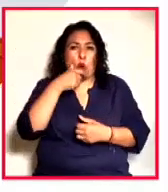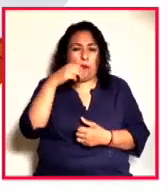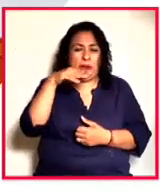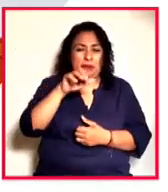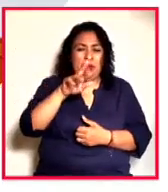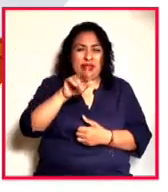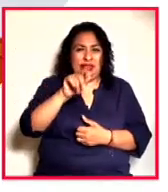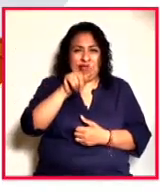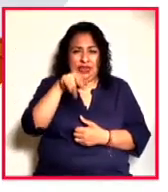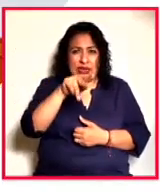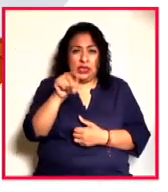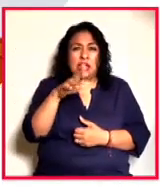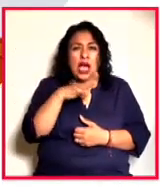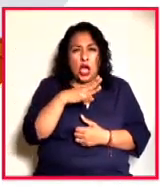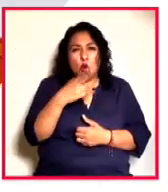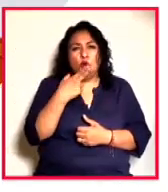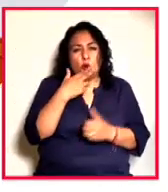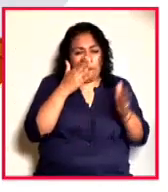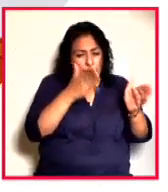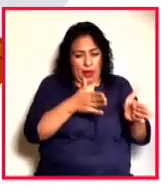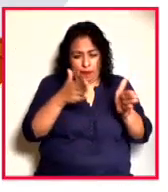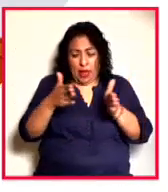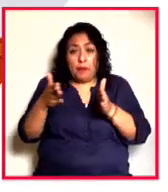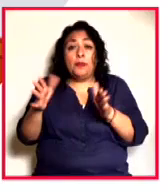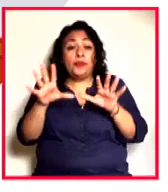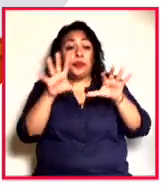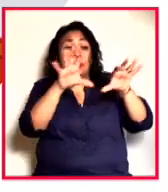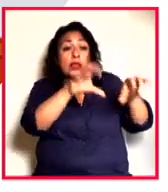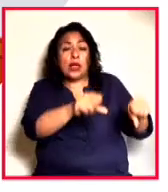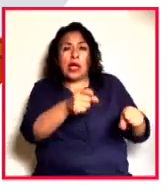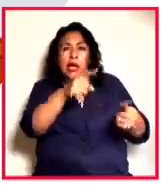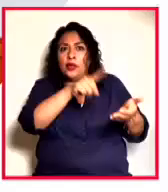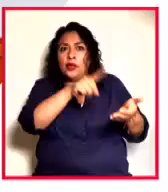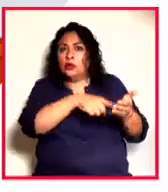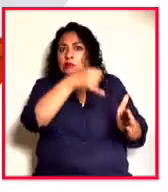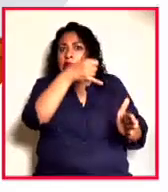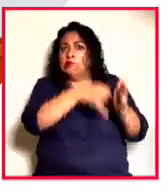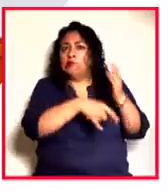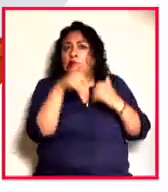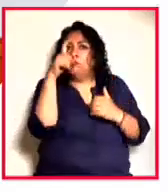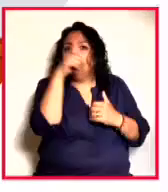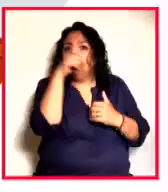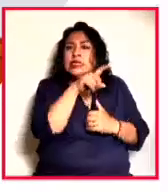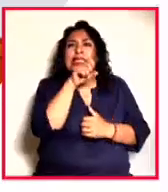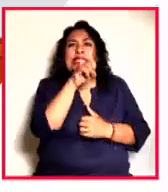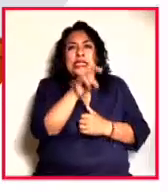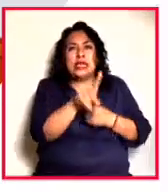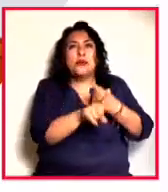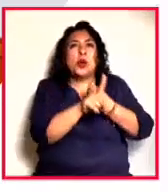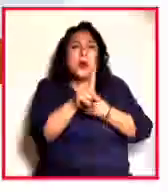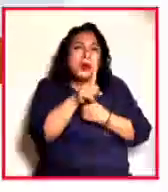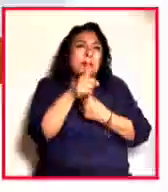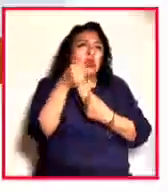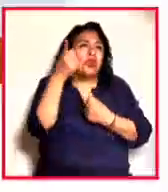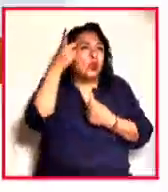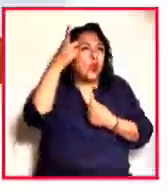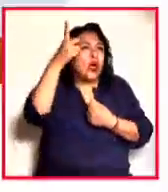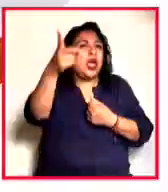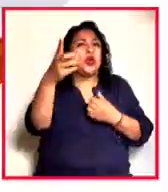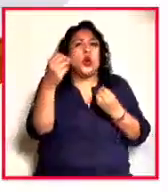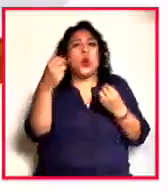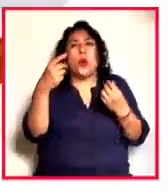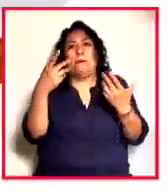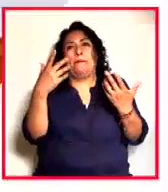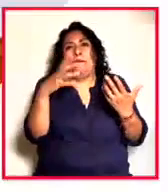de esta clasificación, la conquista se entiende como un nudo complejo, más allá de las implicaciones patrioteras y personales que despierta.